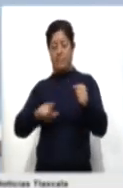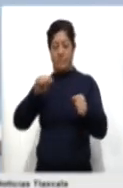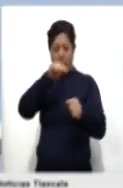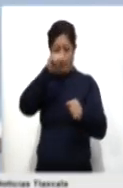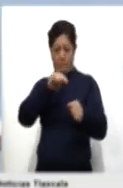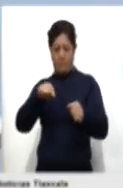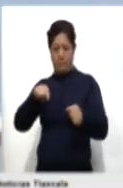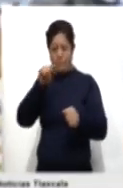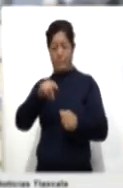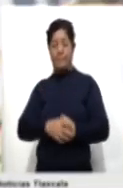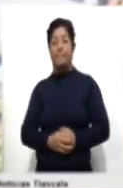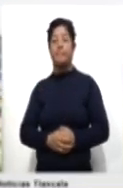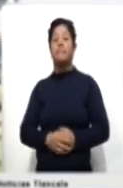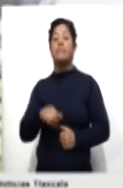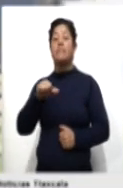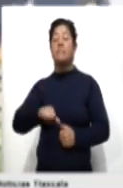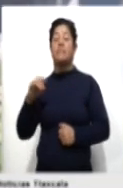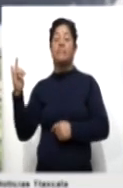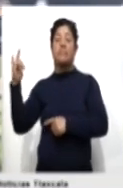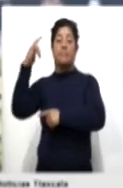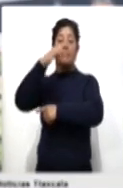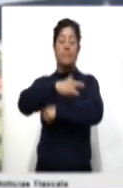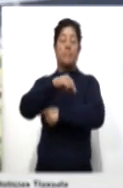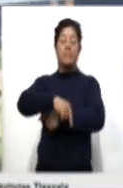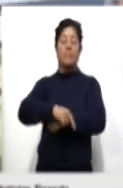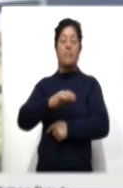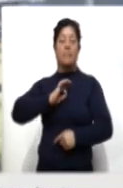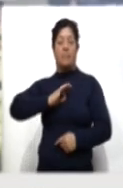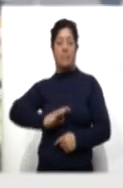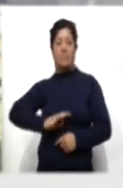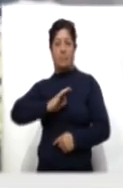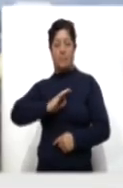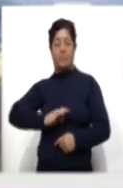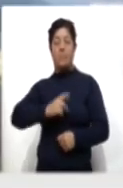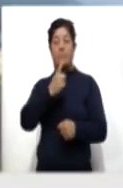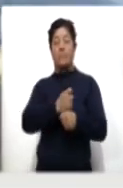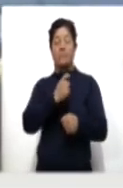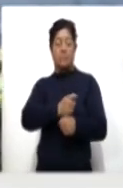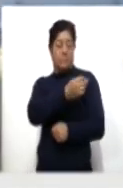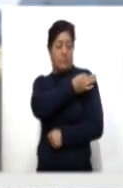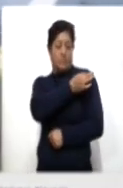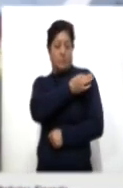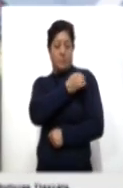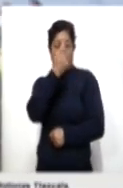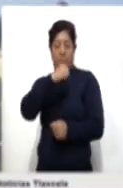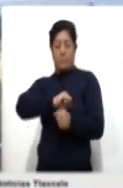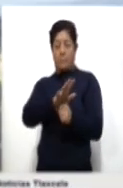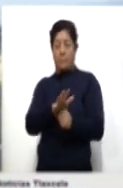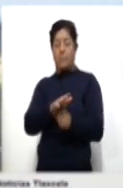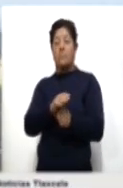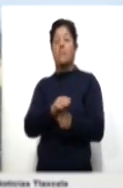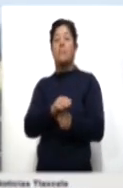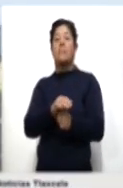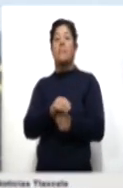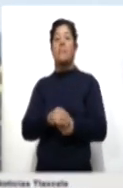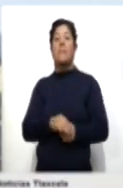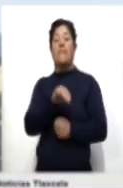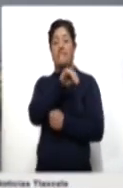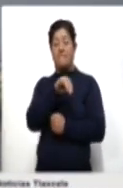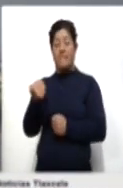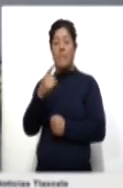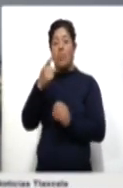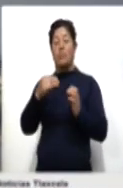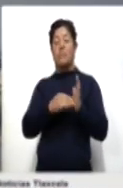martes llegó al aeropuerto internacional de Toluca, en el Estado de México, el primer embarque de vacunas anti-COVID de Moderna. Se trata de un millón